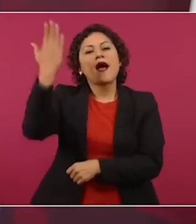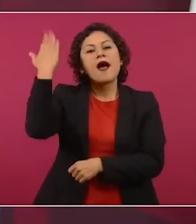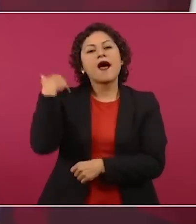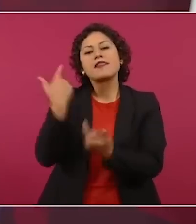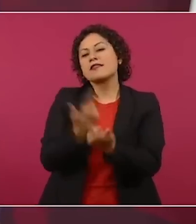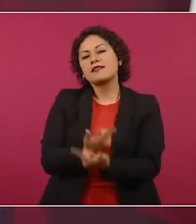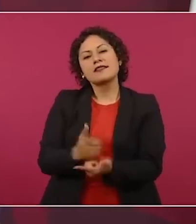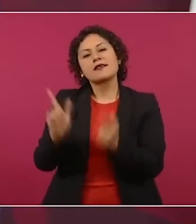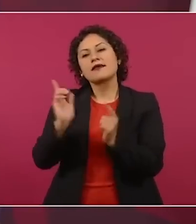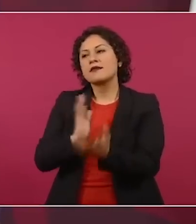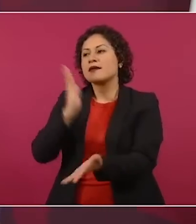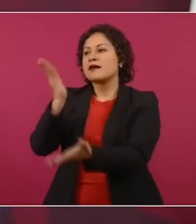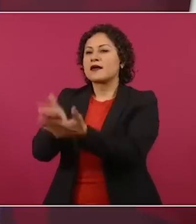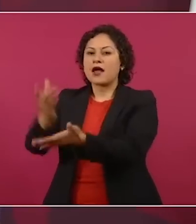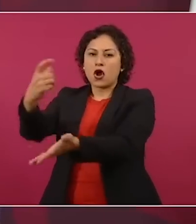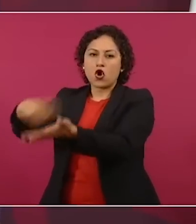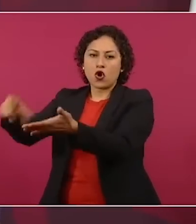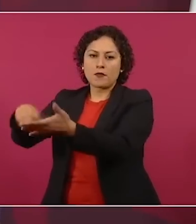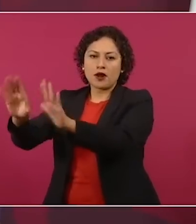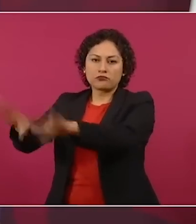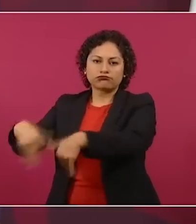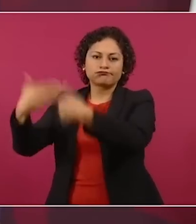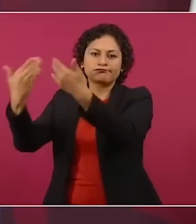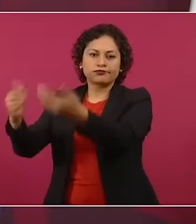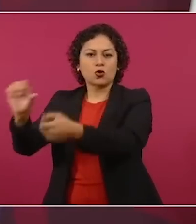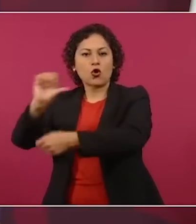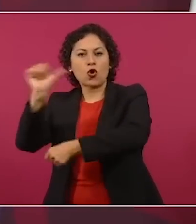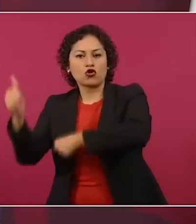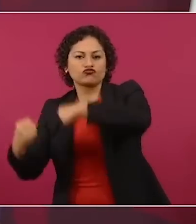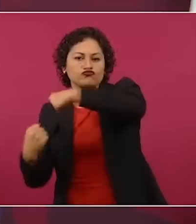del extranjero a Chetumal.